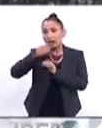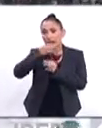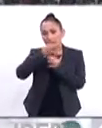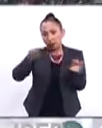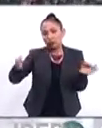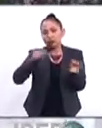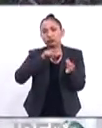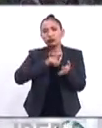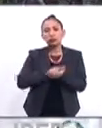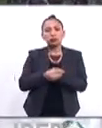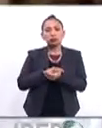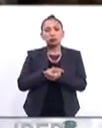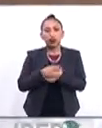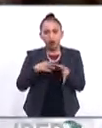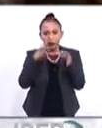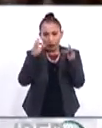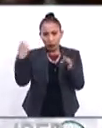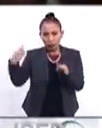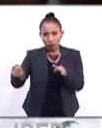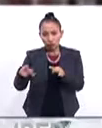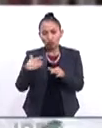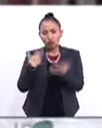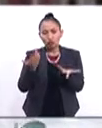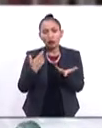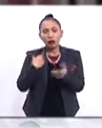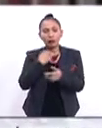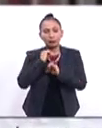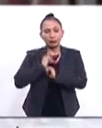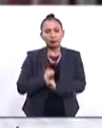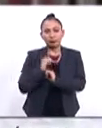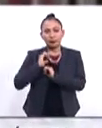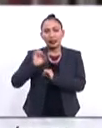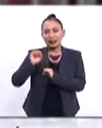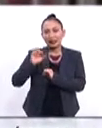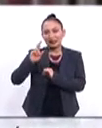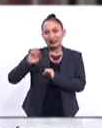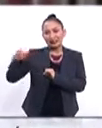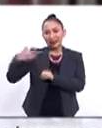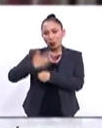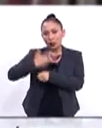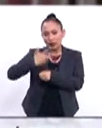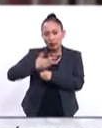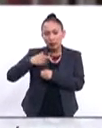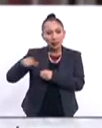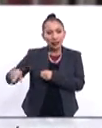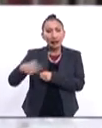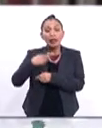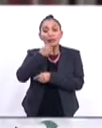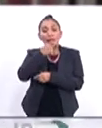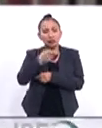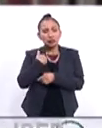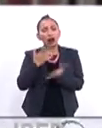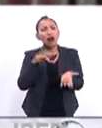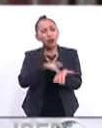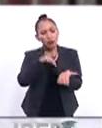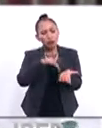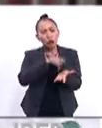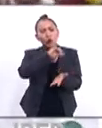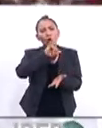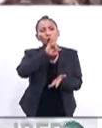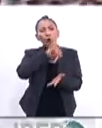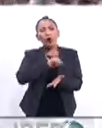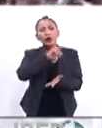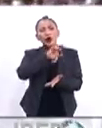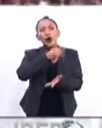publica en su cuenta oficial del Ministerio Exterior de Guatemala, que expresa su respaldo a Juan